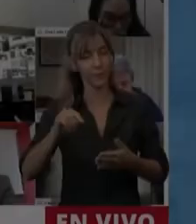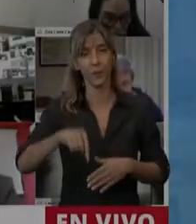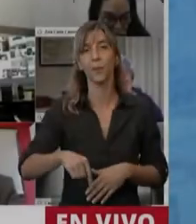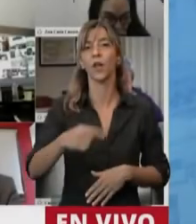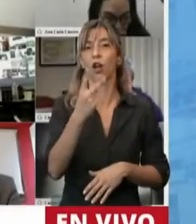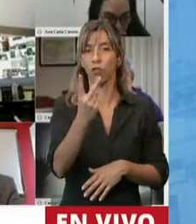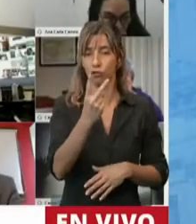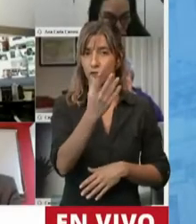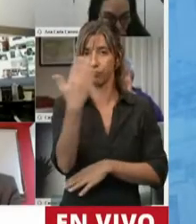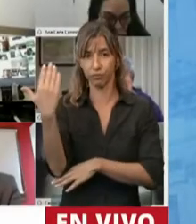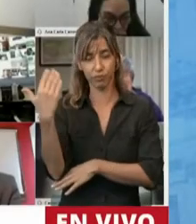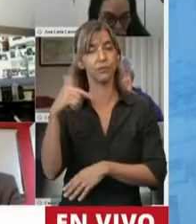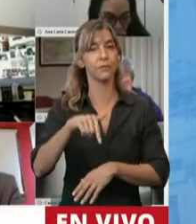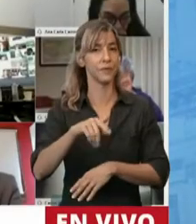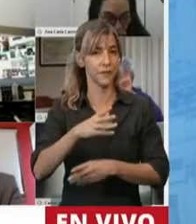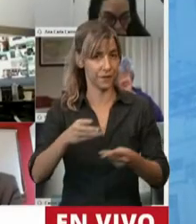Rubén Mancim,